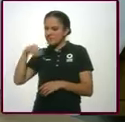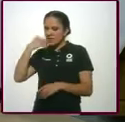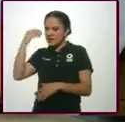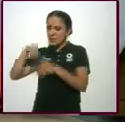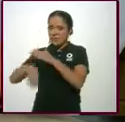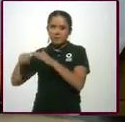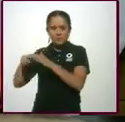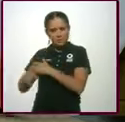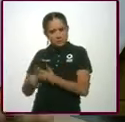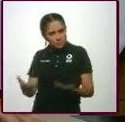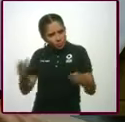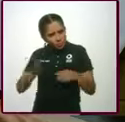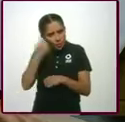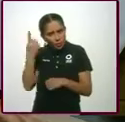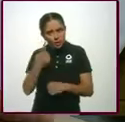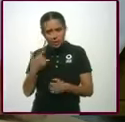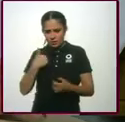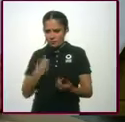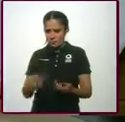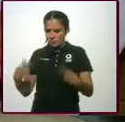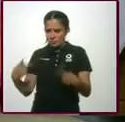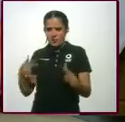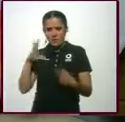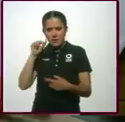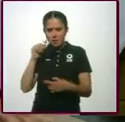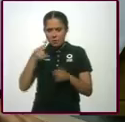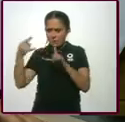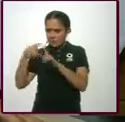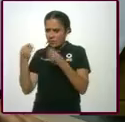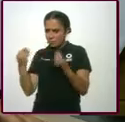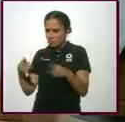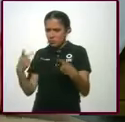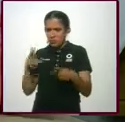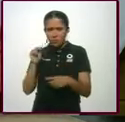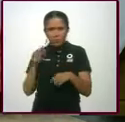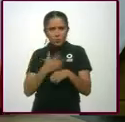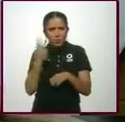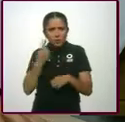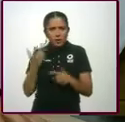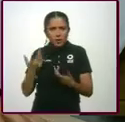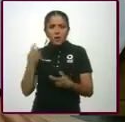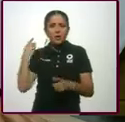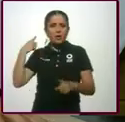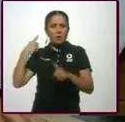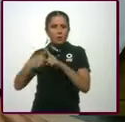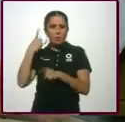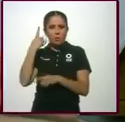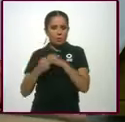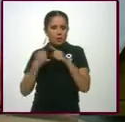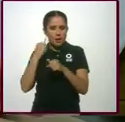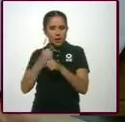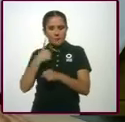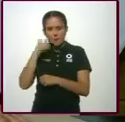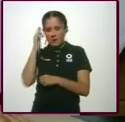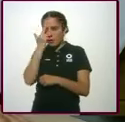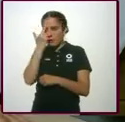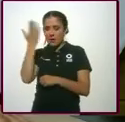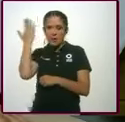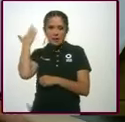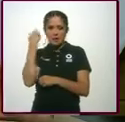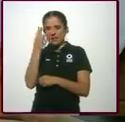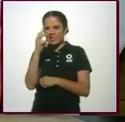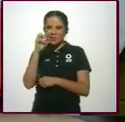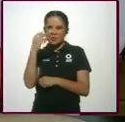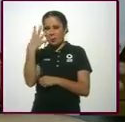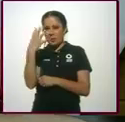¿por qué? Sí. Pues no vendemos. Oye, ¿por qué? Pues no, nada más en un año, me acuerdo, hace tres, cuatro